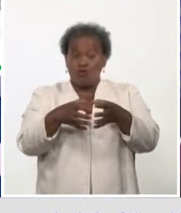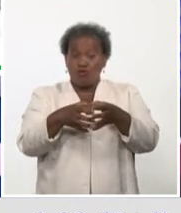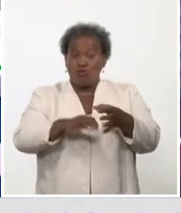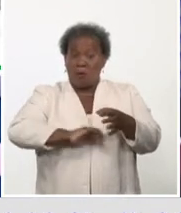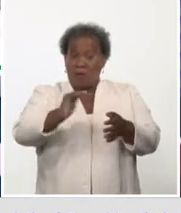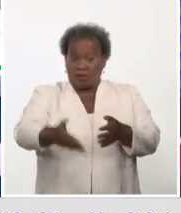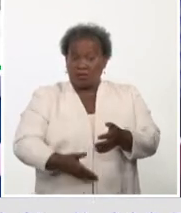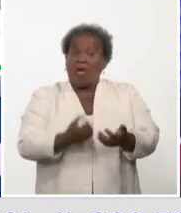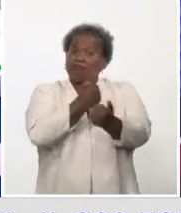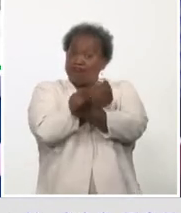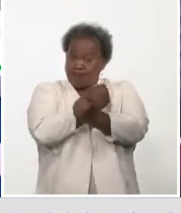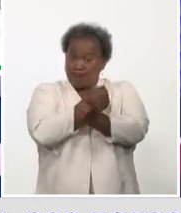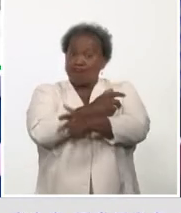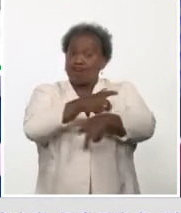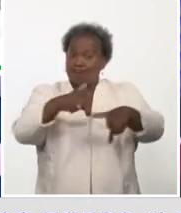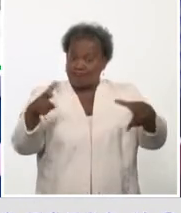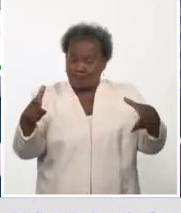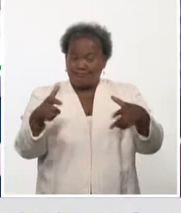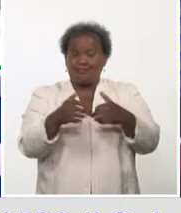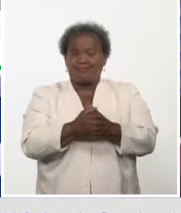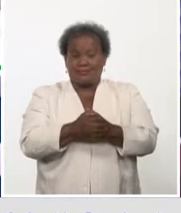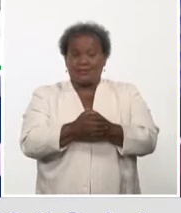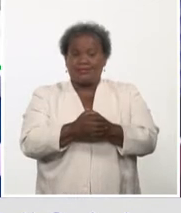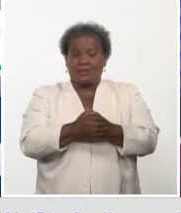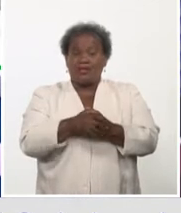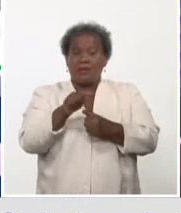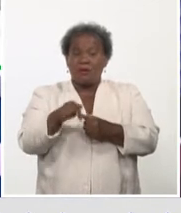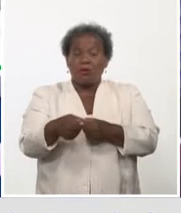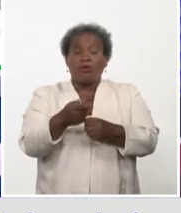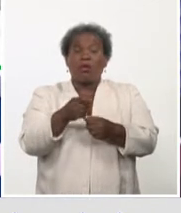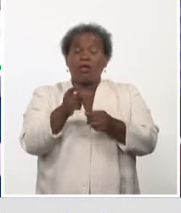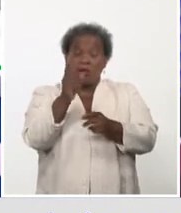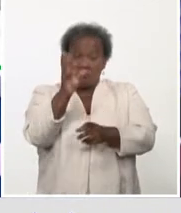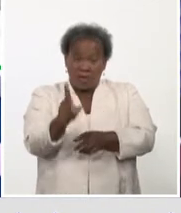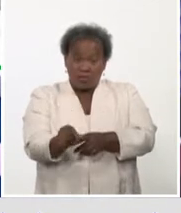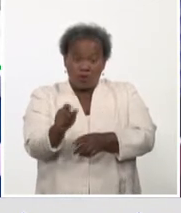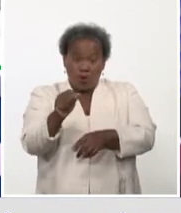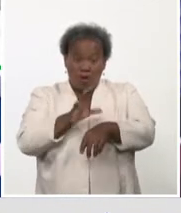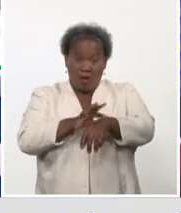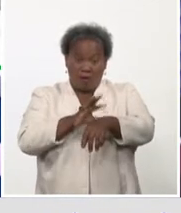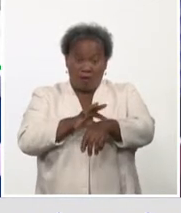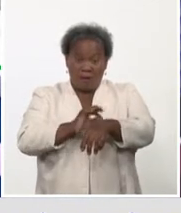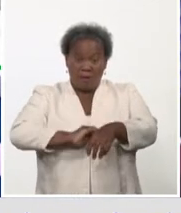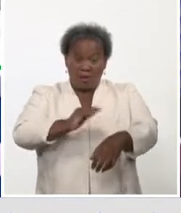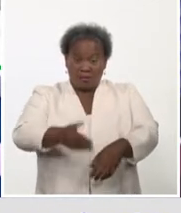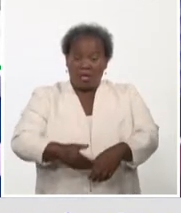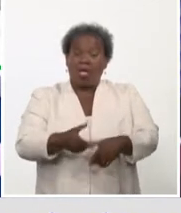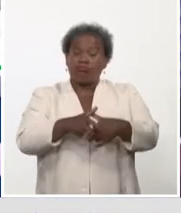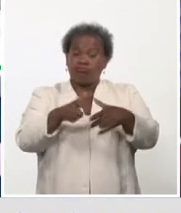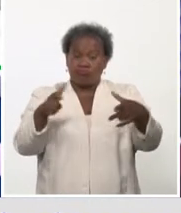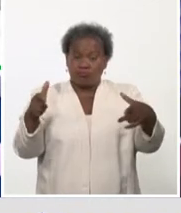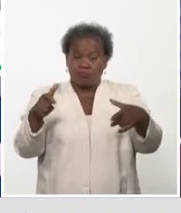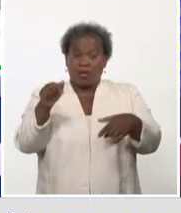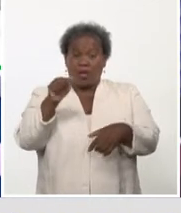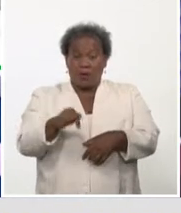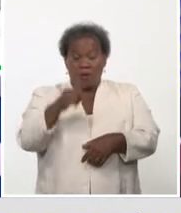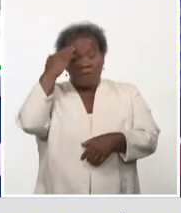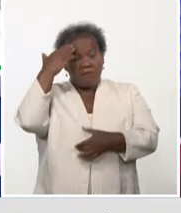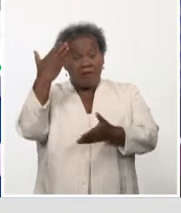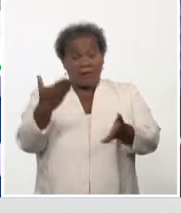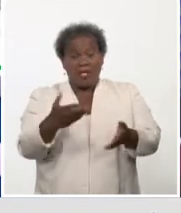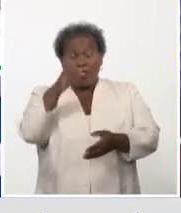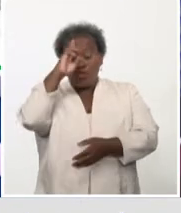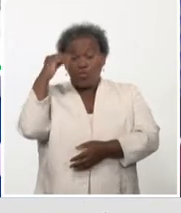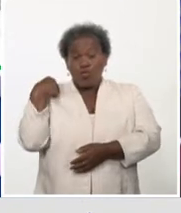ante el incremento también del número de contagios en este grupo poblacional. Para ello doy la bienvenida en esta mañana a la doctora